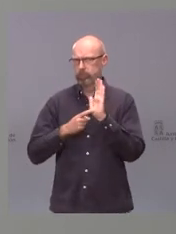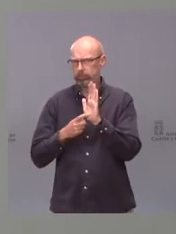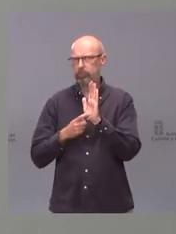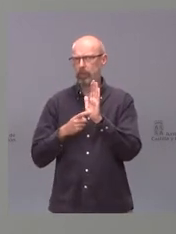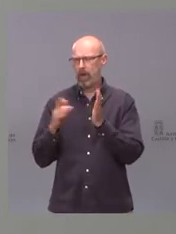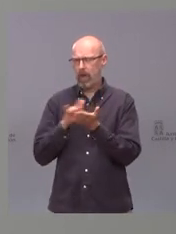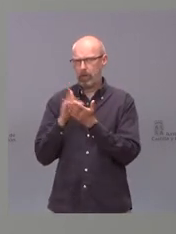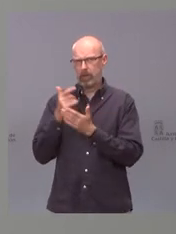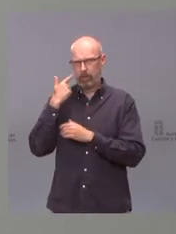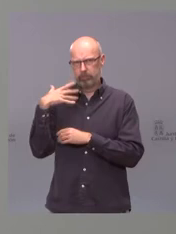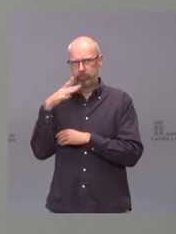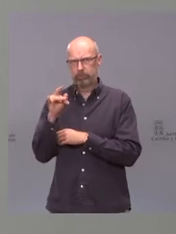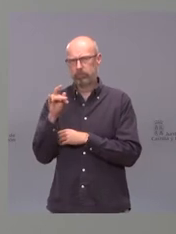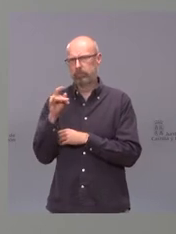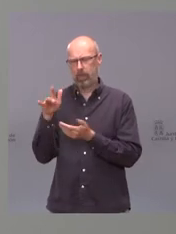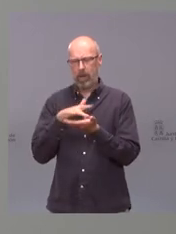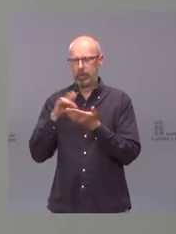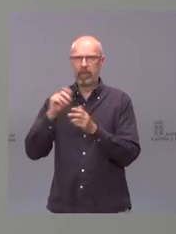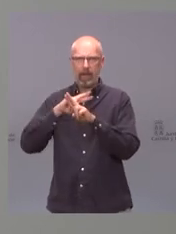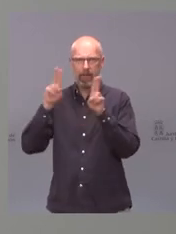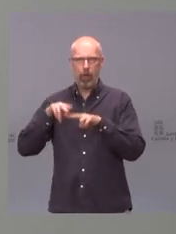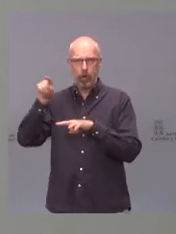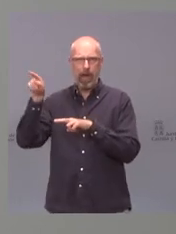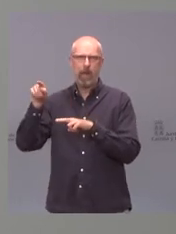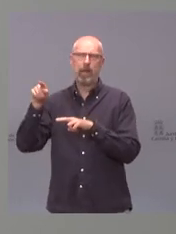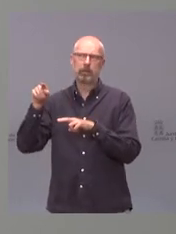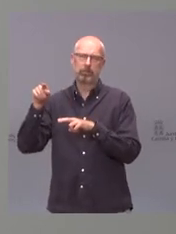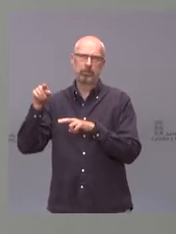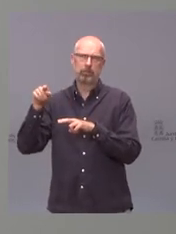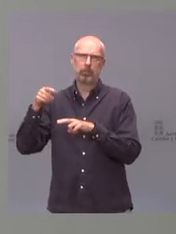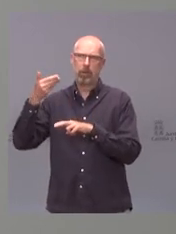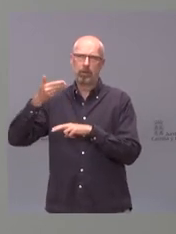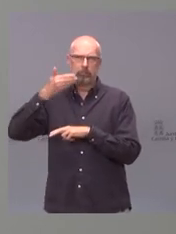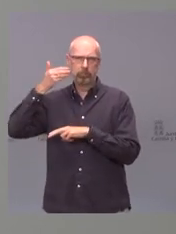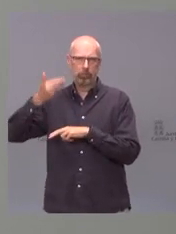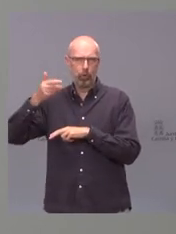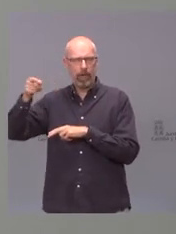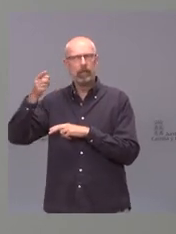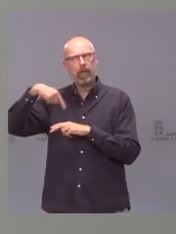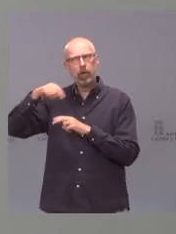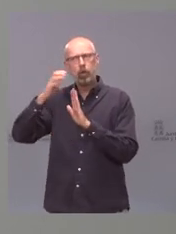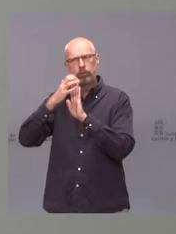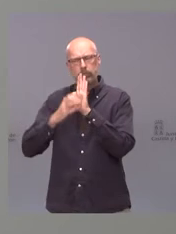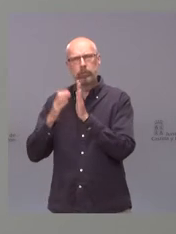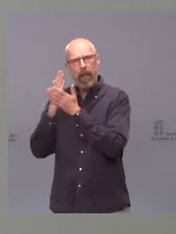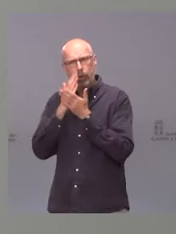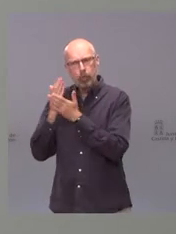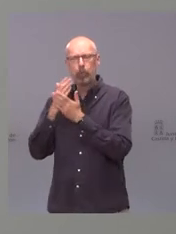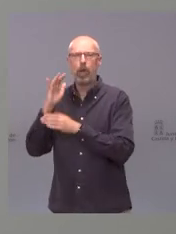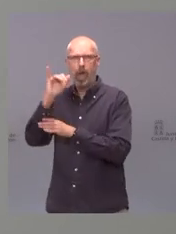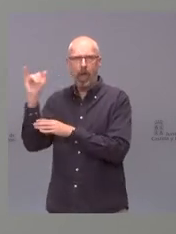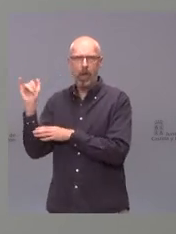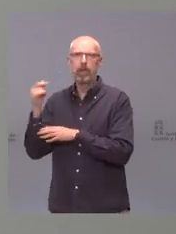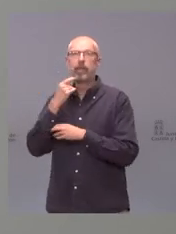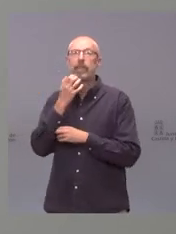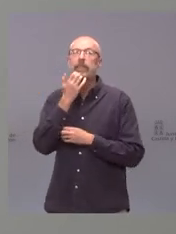y en revistas internacionales de mucho prestigio en el que se dice que aquellos entornos donde